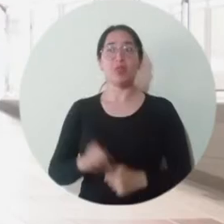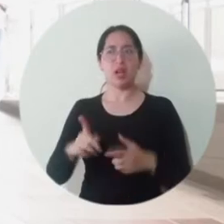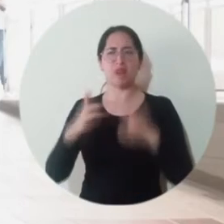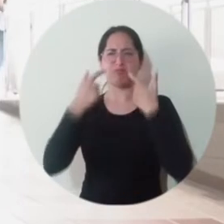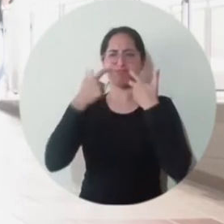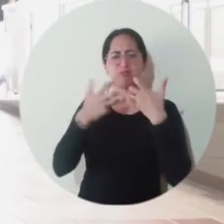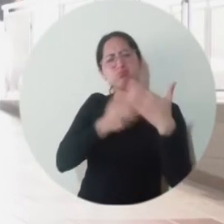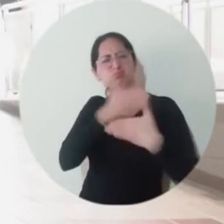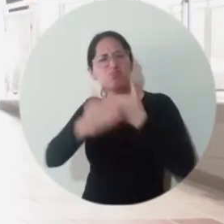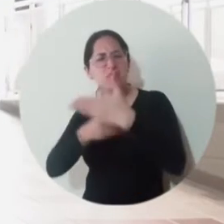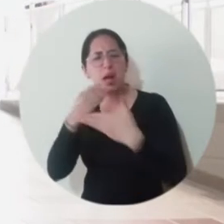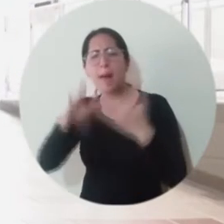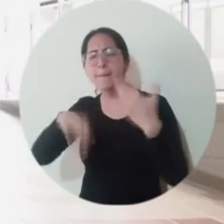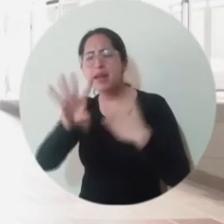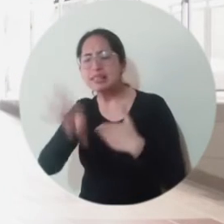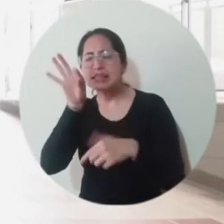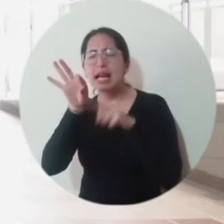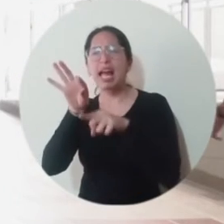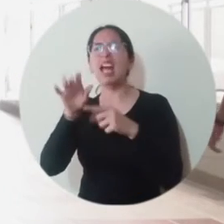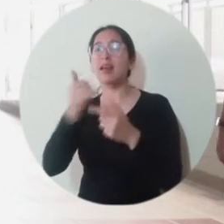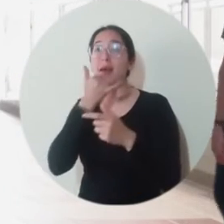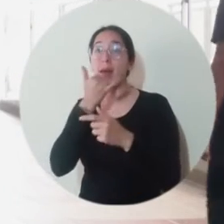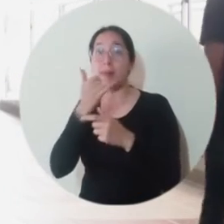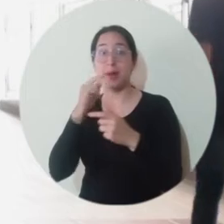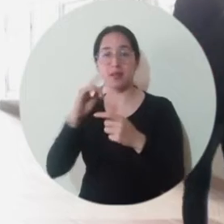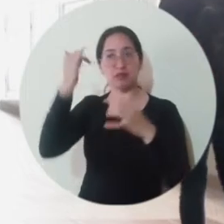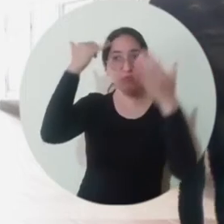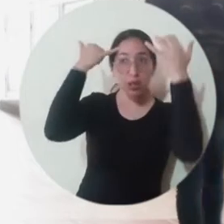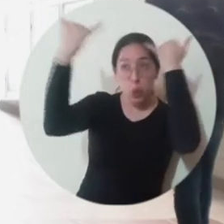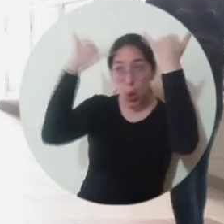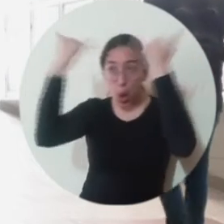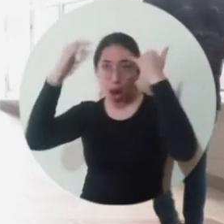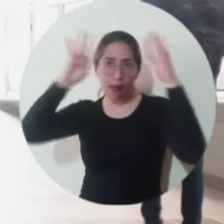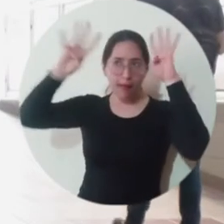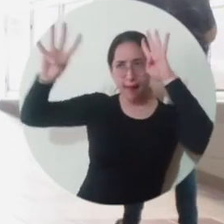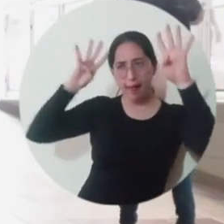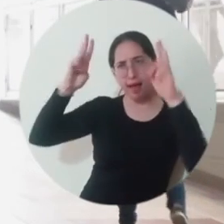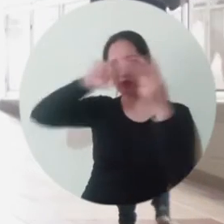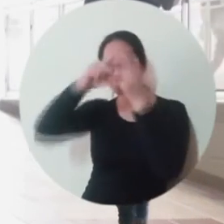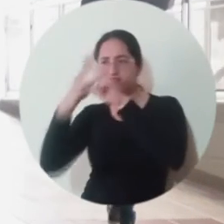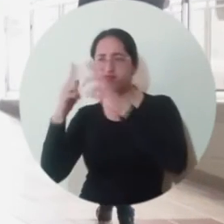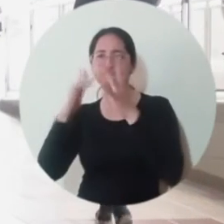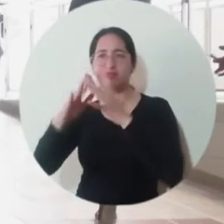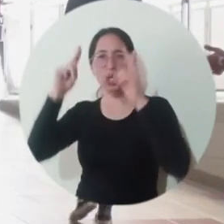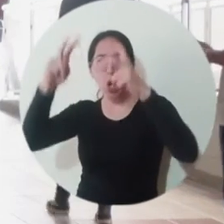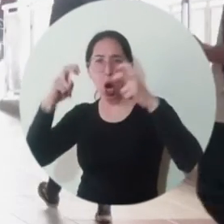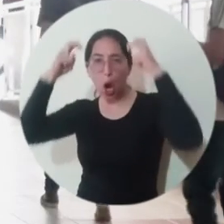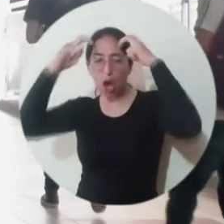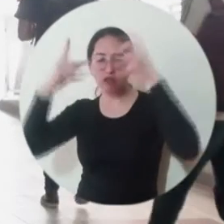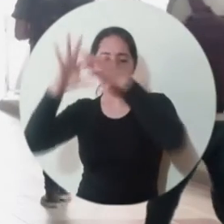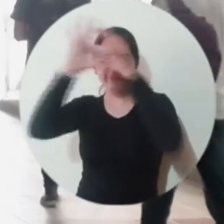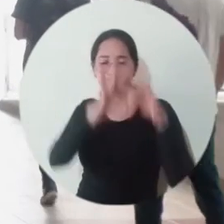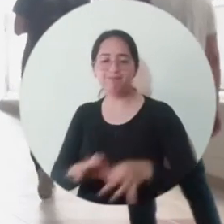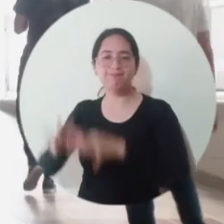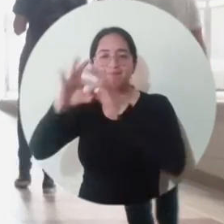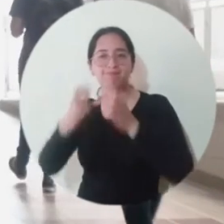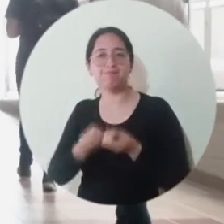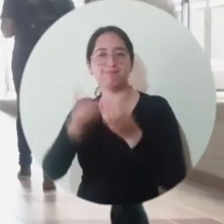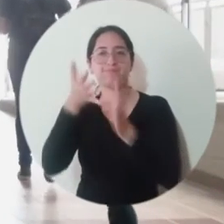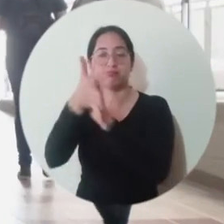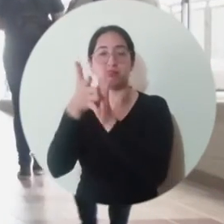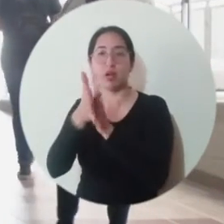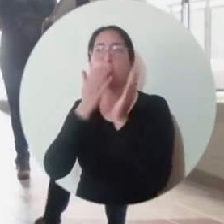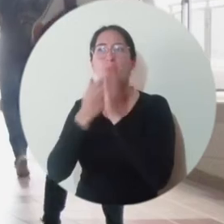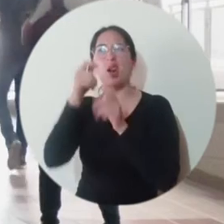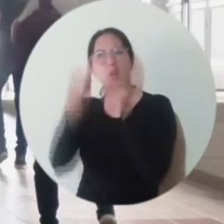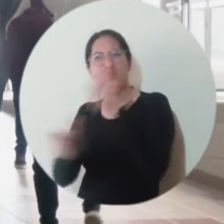Lo más destacado de este proceso ha sido la creación conjunta de conocimiento, y esta en particular, integrando no solamente lo que